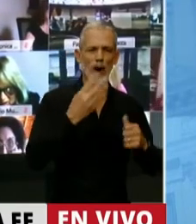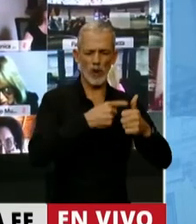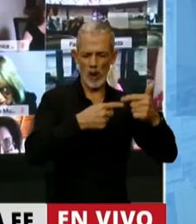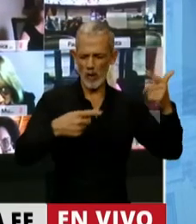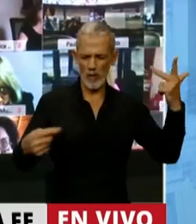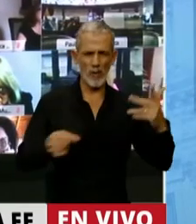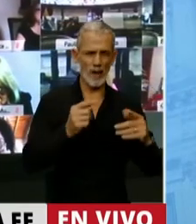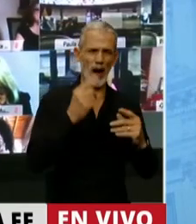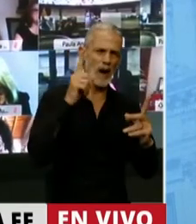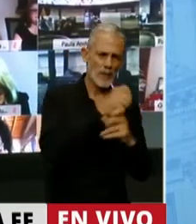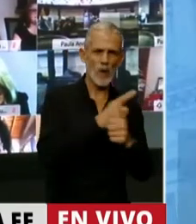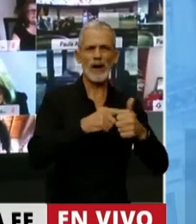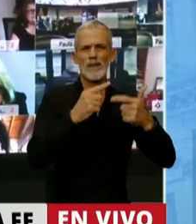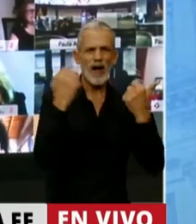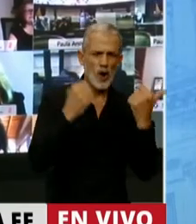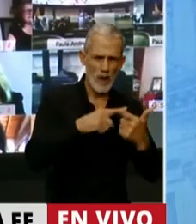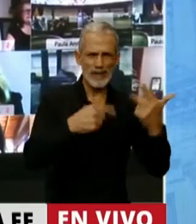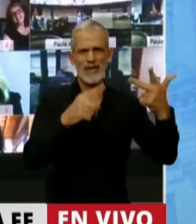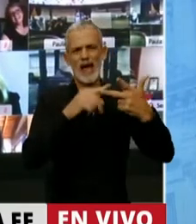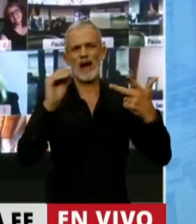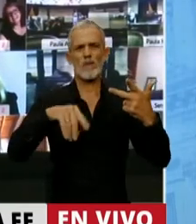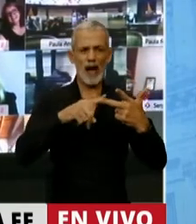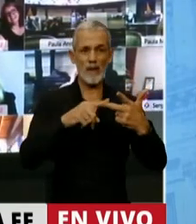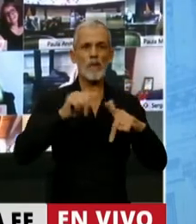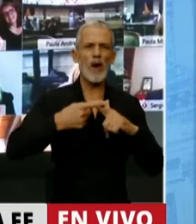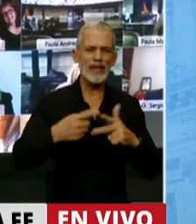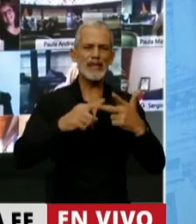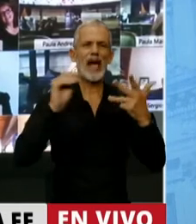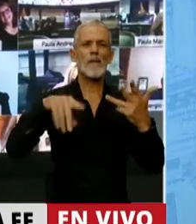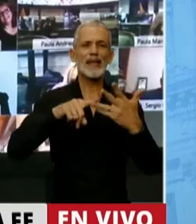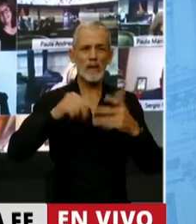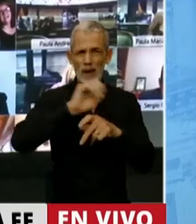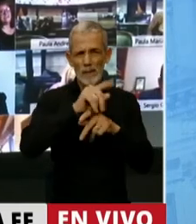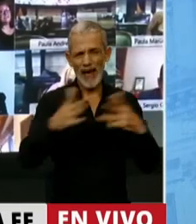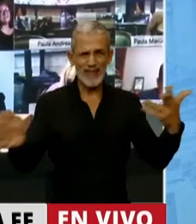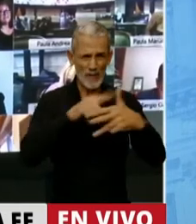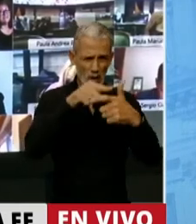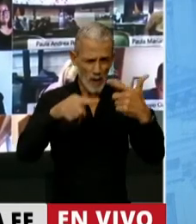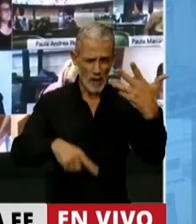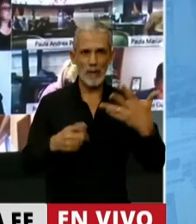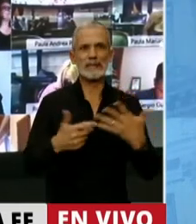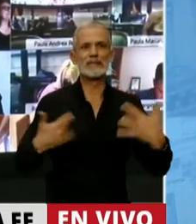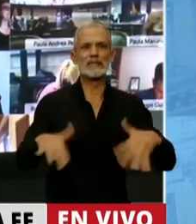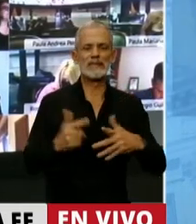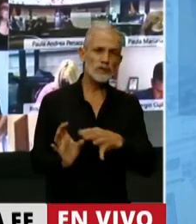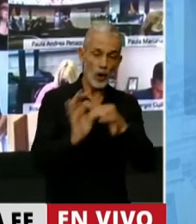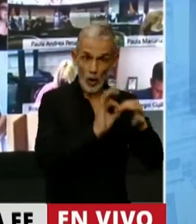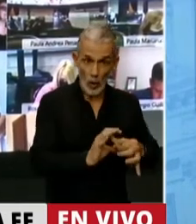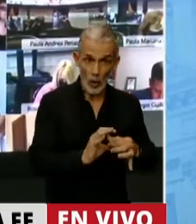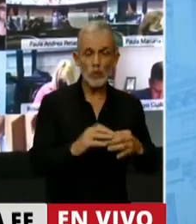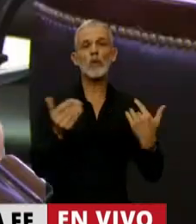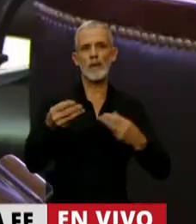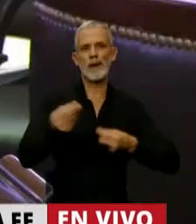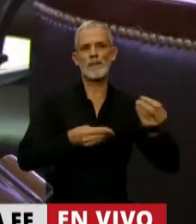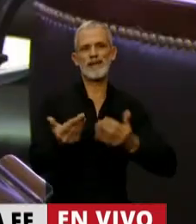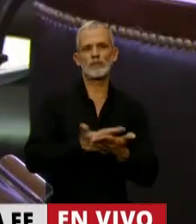superpuestas, la estructural, la macroeconómica, la política y la de pandemia, y que tenemos que dar una señal entre todos juntos de que